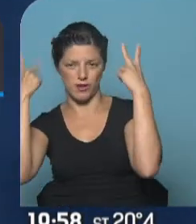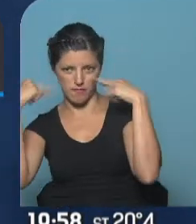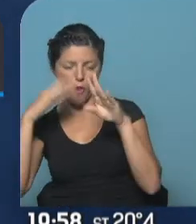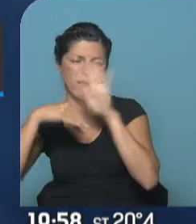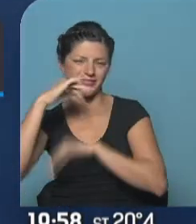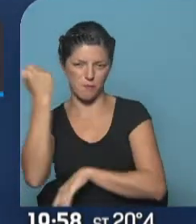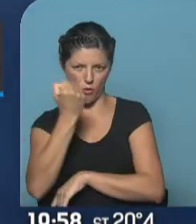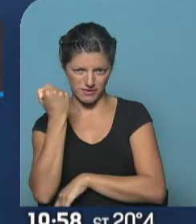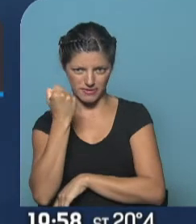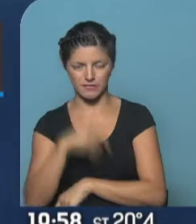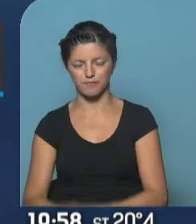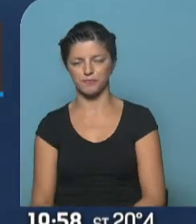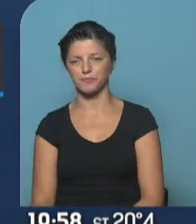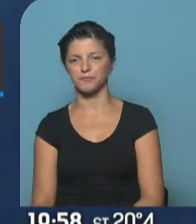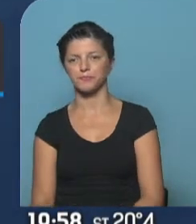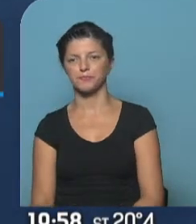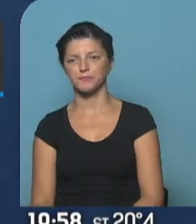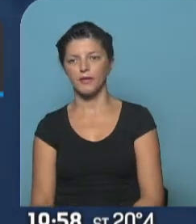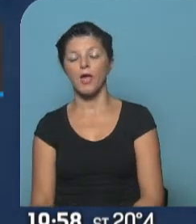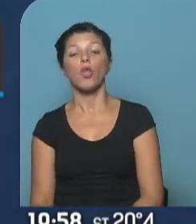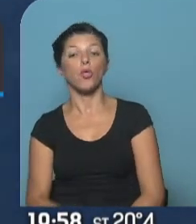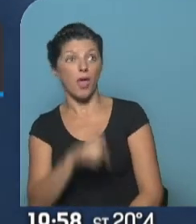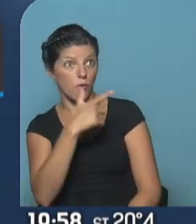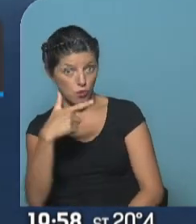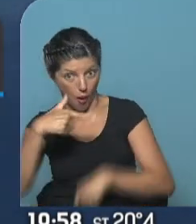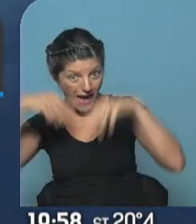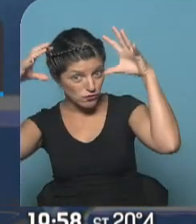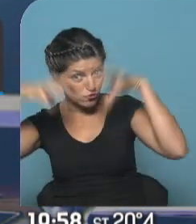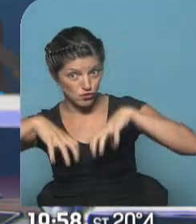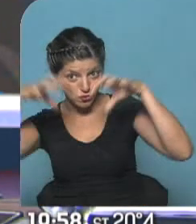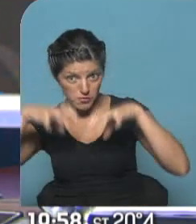importantes este fin de semana. Donde no, se pronostica lluvia, que es la buena noticia para aquellos que están de vacaciones.